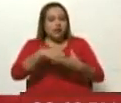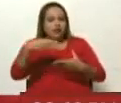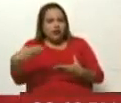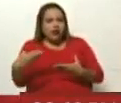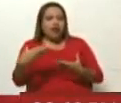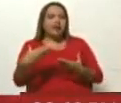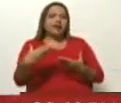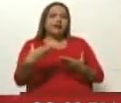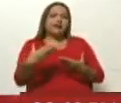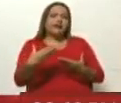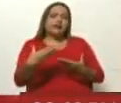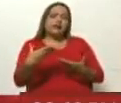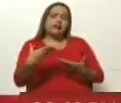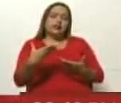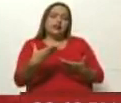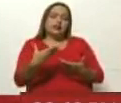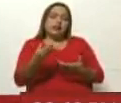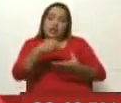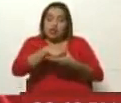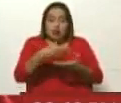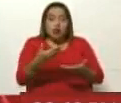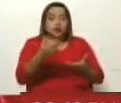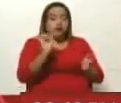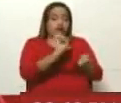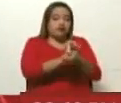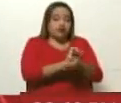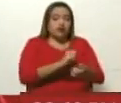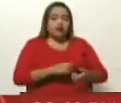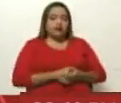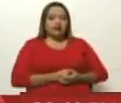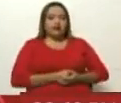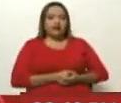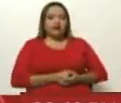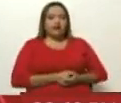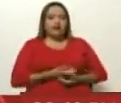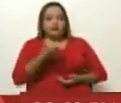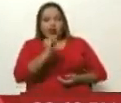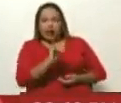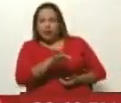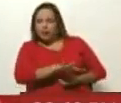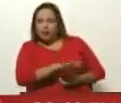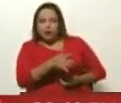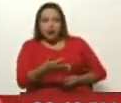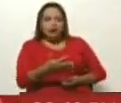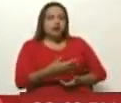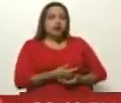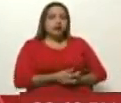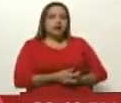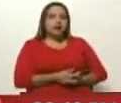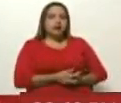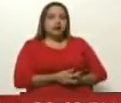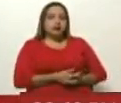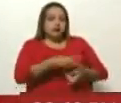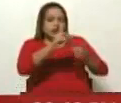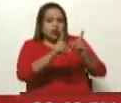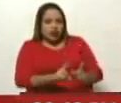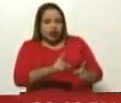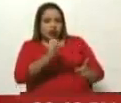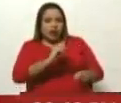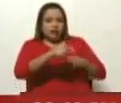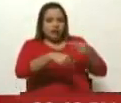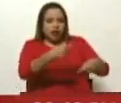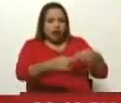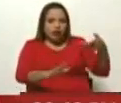libertad. Entonces, ¿qué tenemos allí? Tenemos que hay unas acciones que derivan del marco